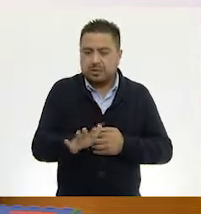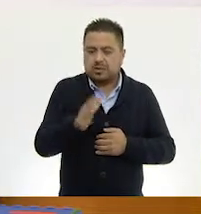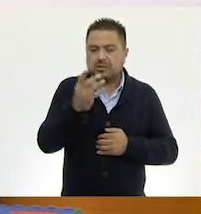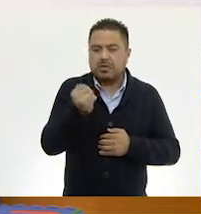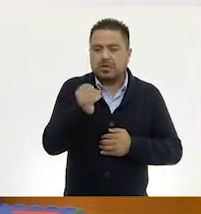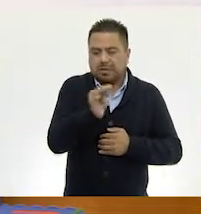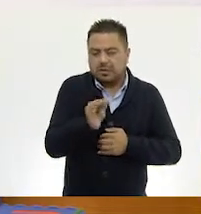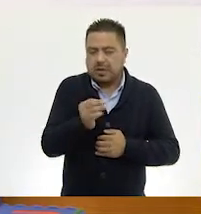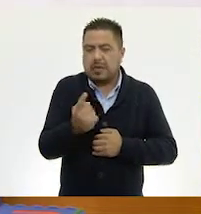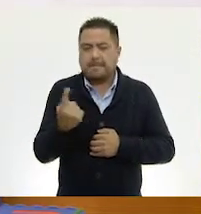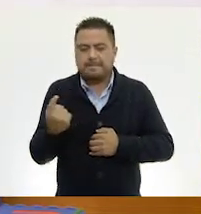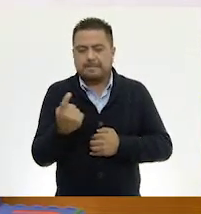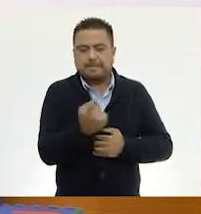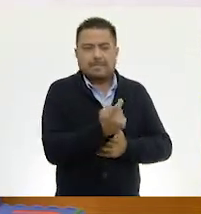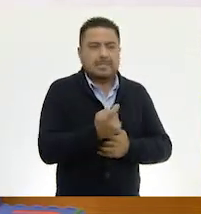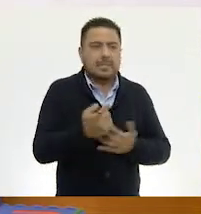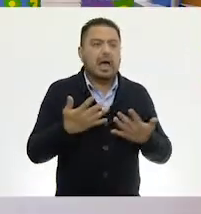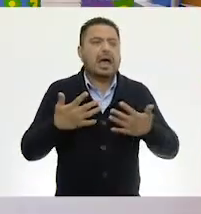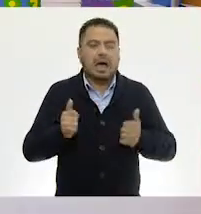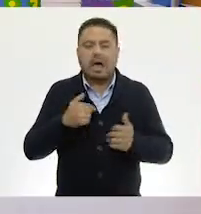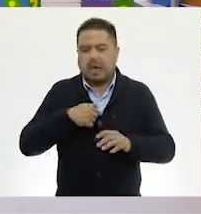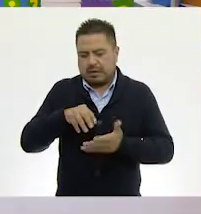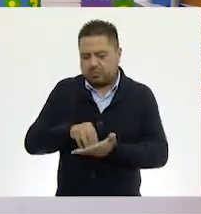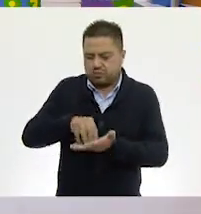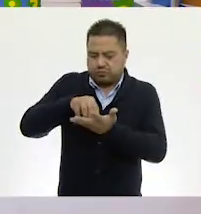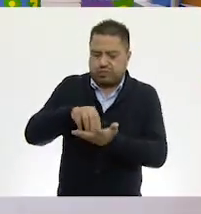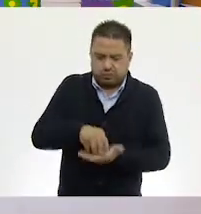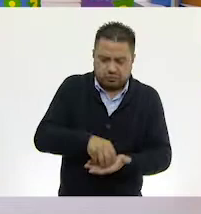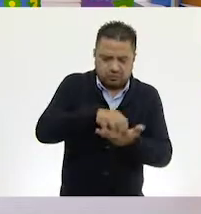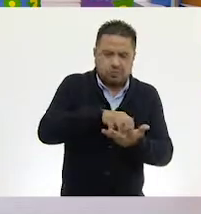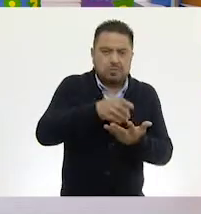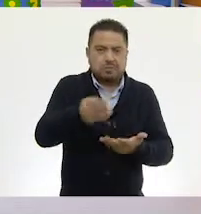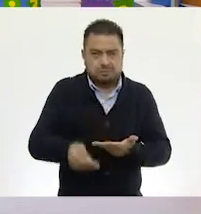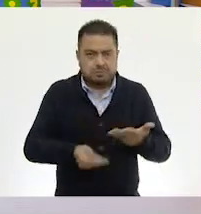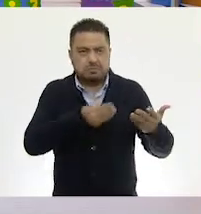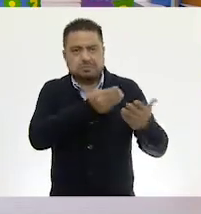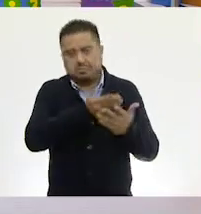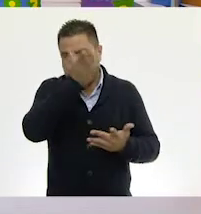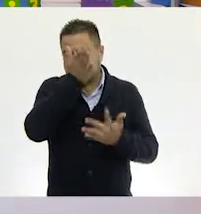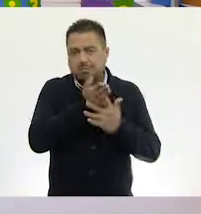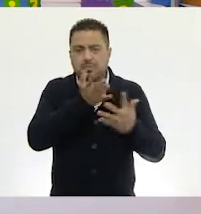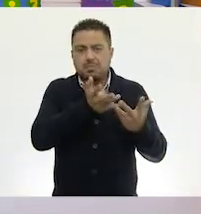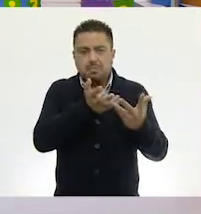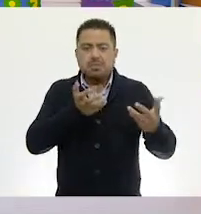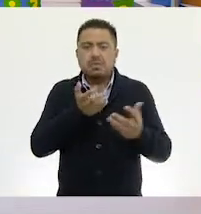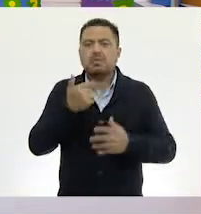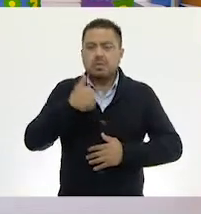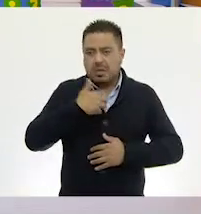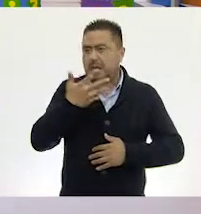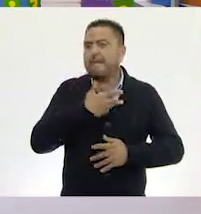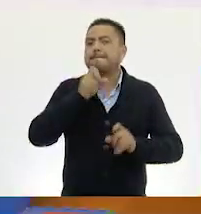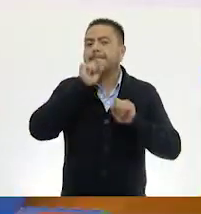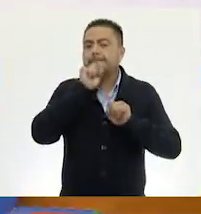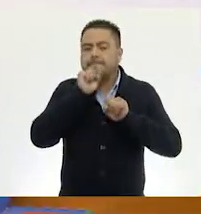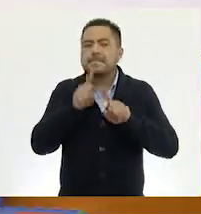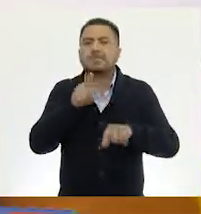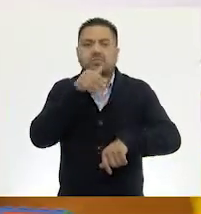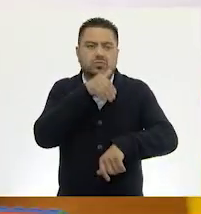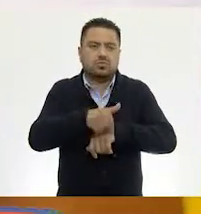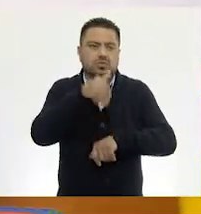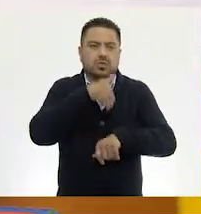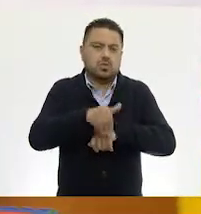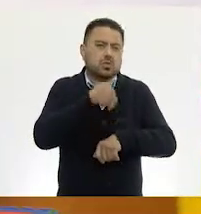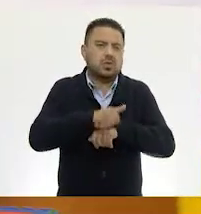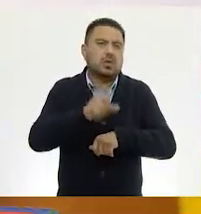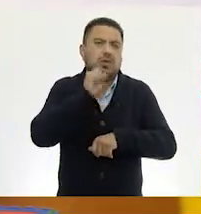monedas de 1 peso. Muy bien. aquí ya te los tengo en paquetito. Muy Aquí van tus cantidades. Y yo tengo las mismas cantidades en